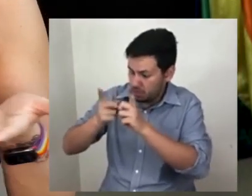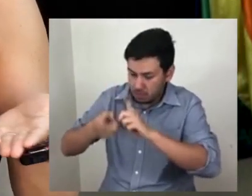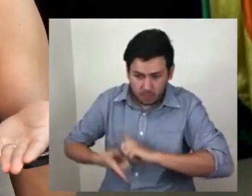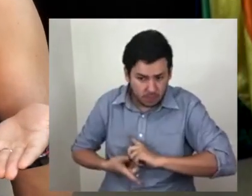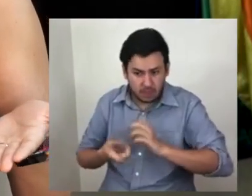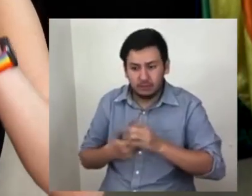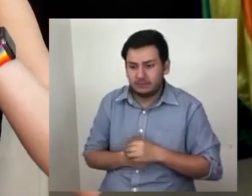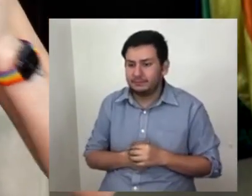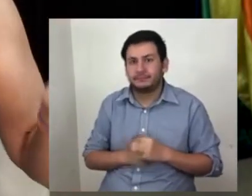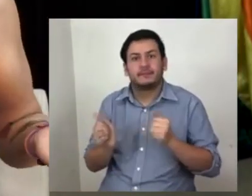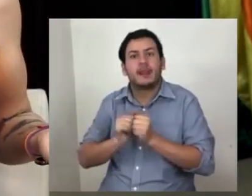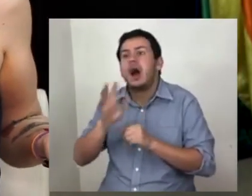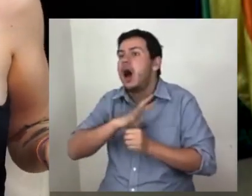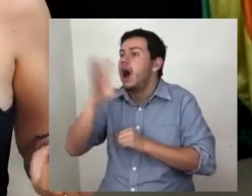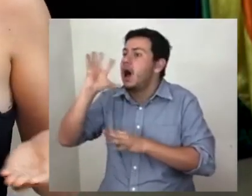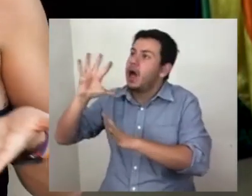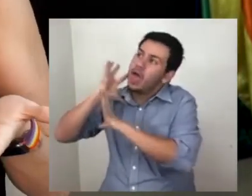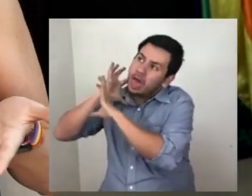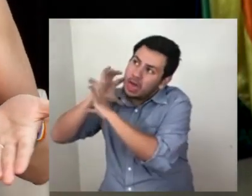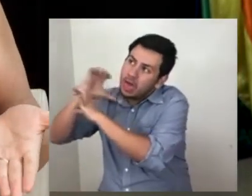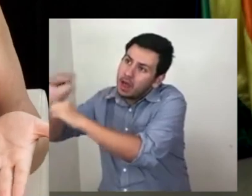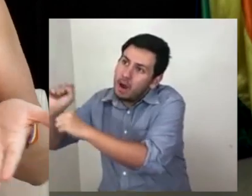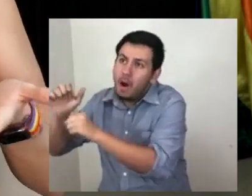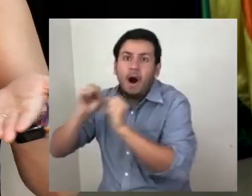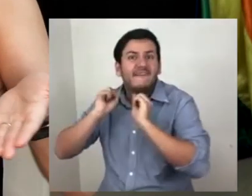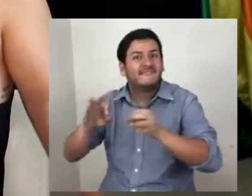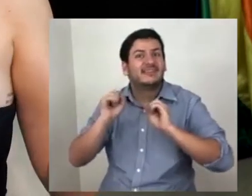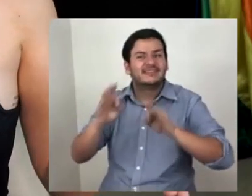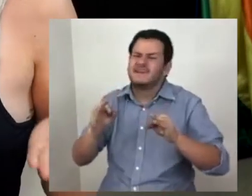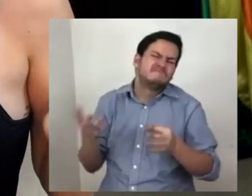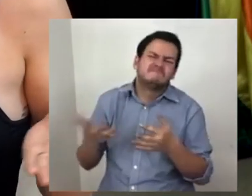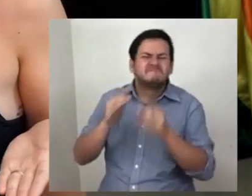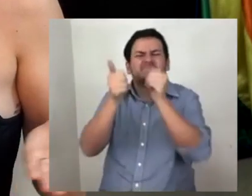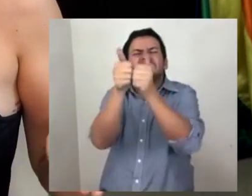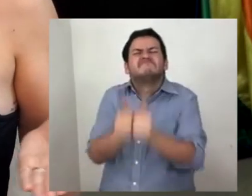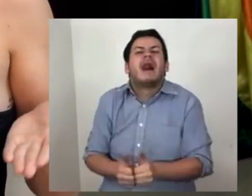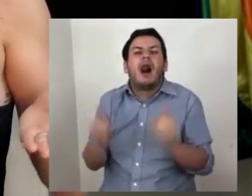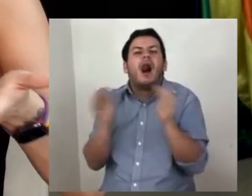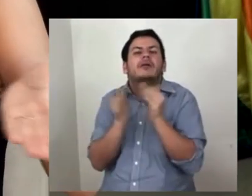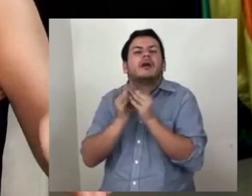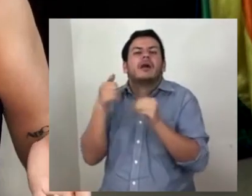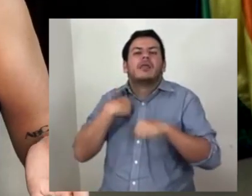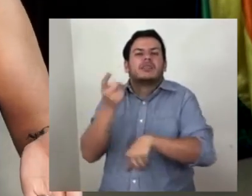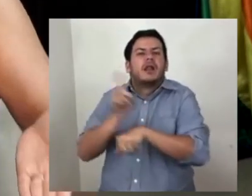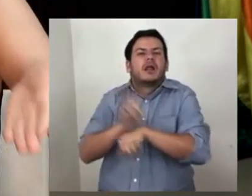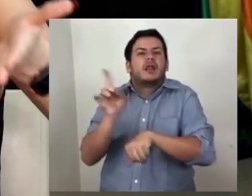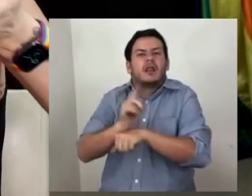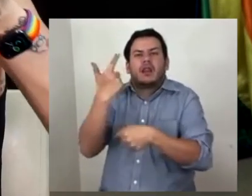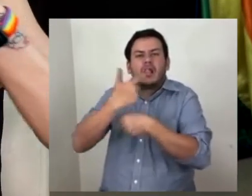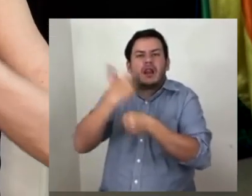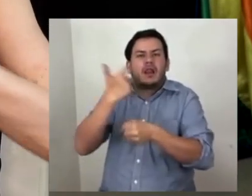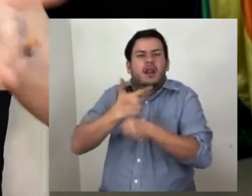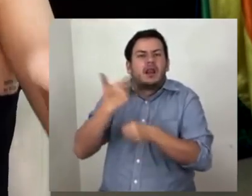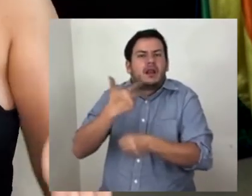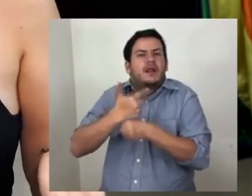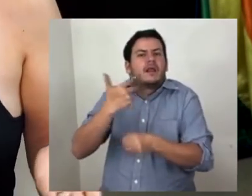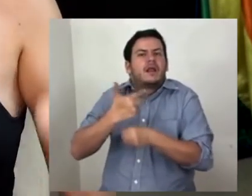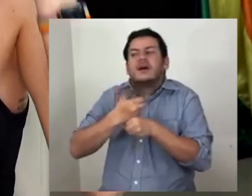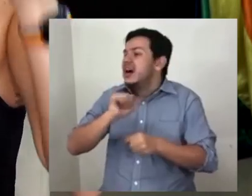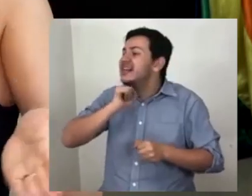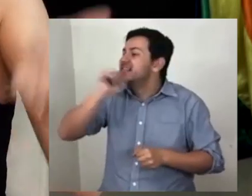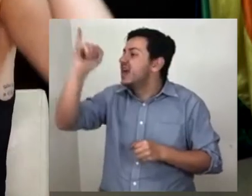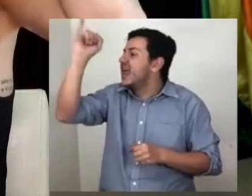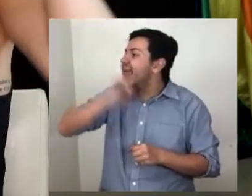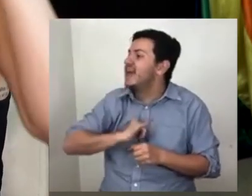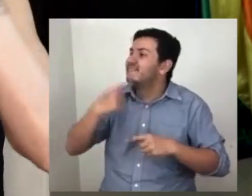épocas de depresión. Un normal anormal donde yo no me esclavizo en una oficina de a diario, sino que me puedo auto esclavizar en casa para producir contenidos a toda hora